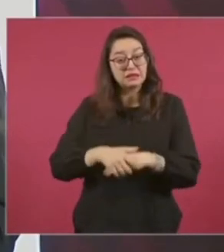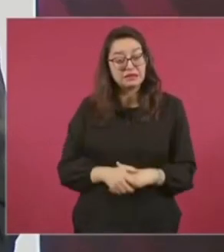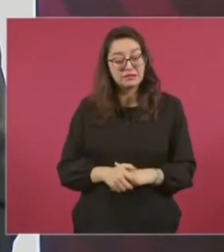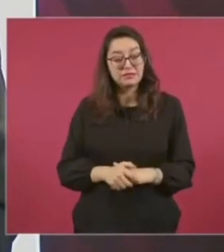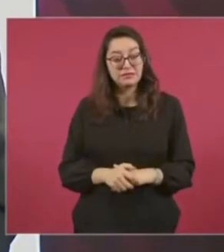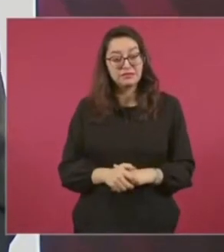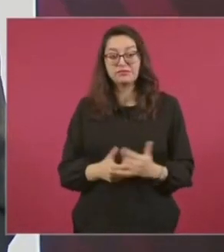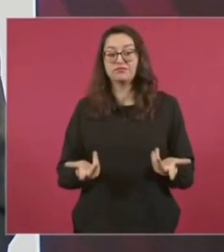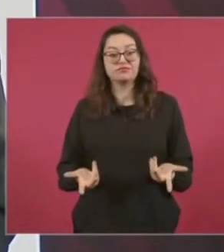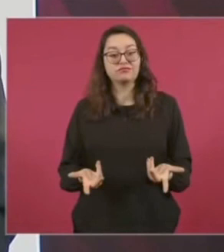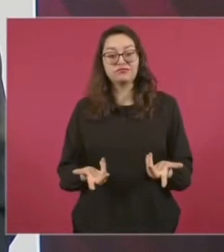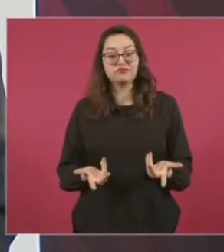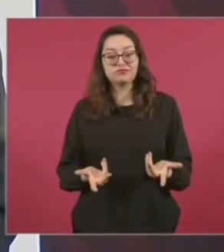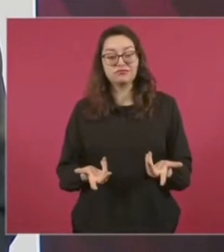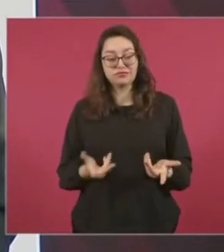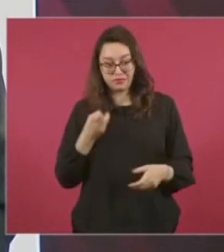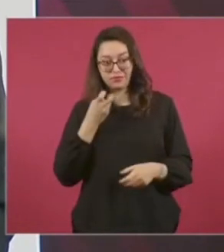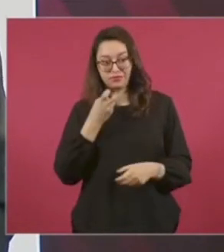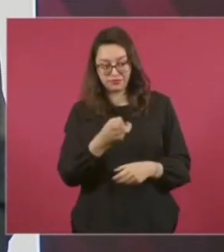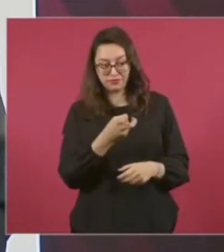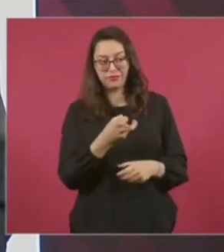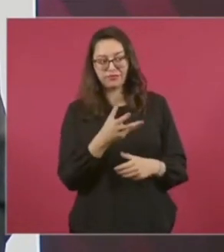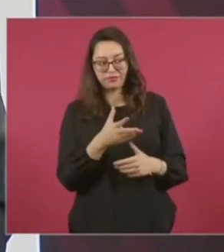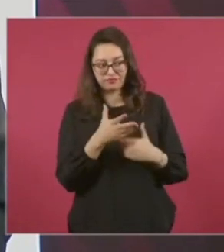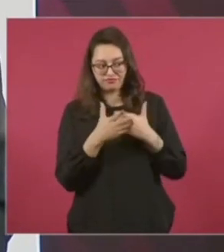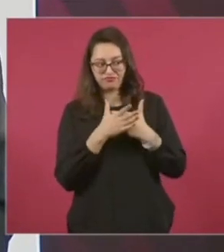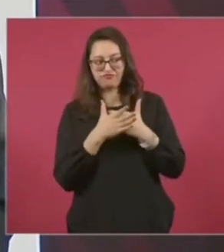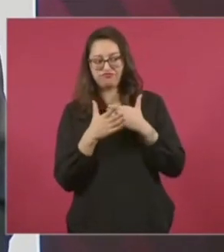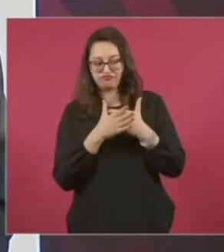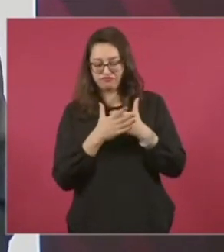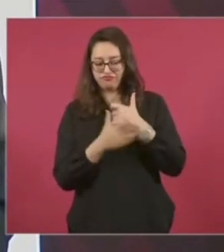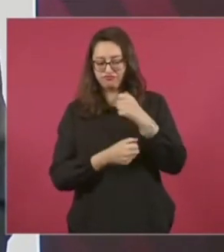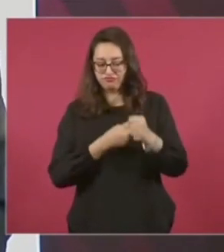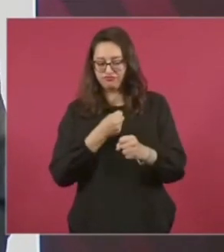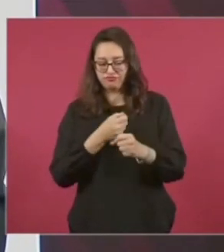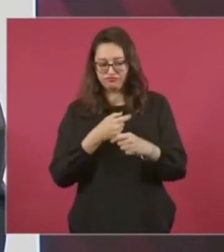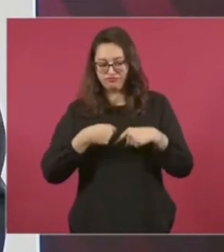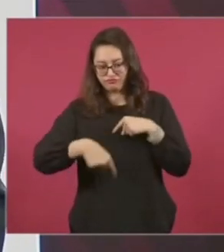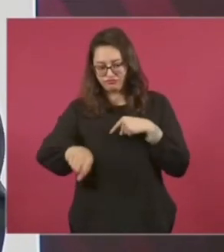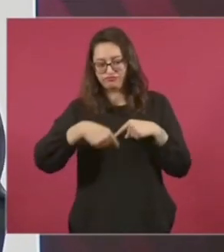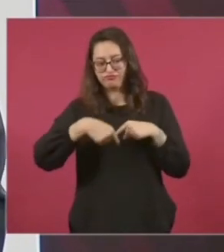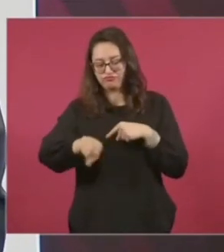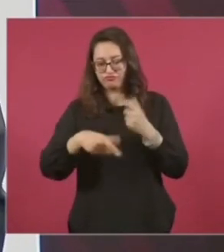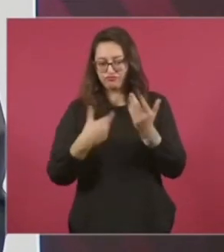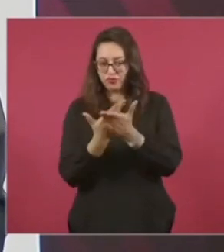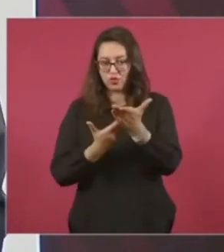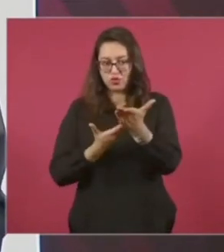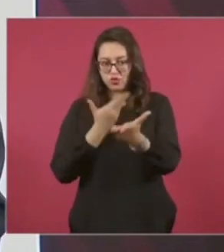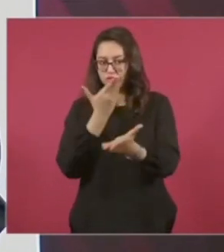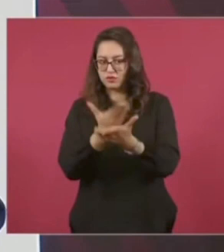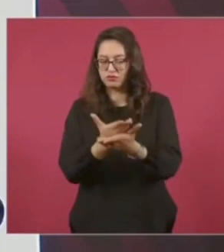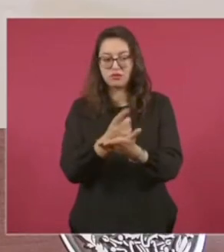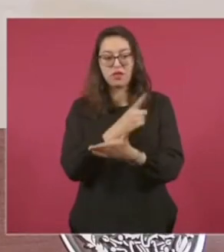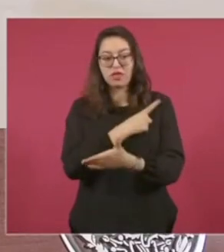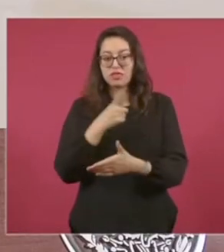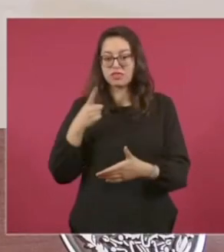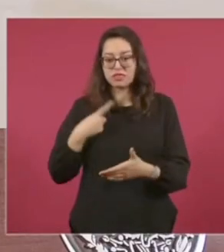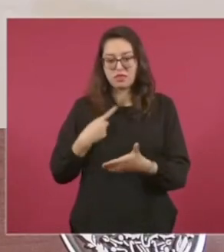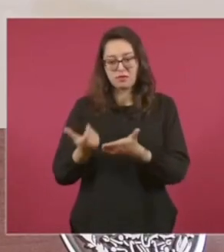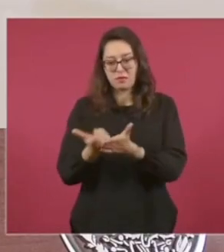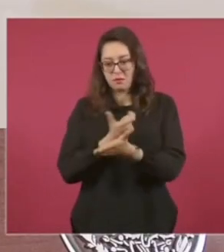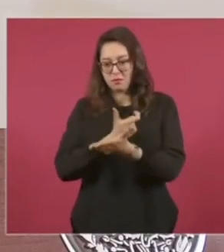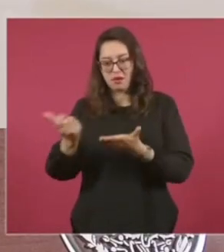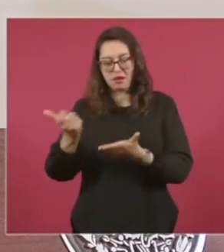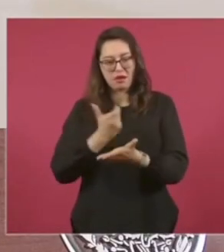que eso es lo que vamos a corregir. Esa es una de las iniciativas que voy a enviar antes de irme. Y la otra es la de la pensión,